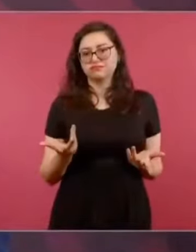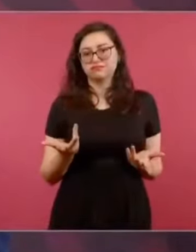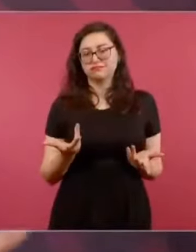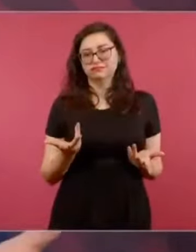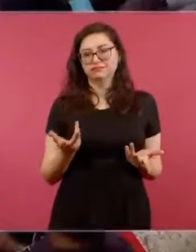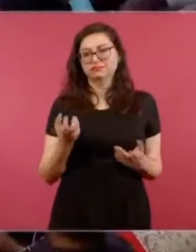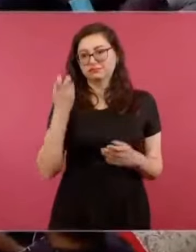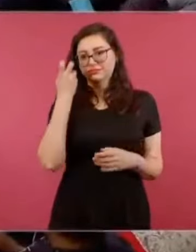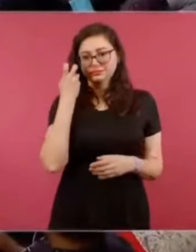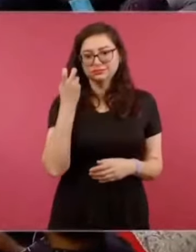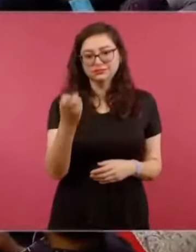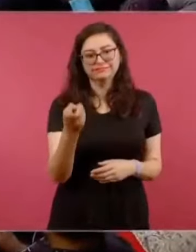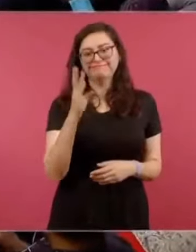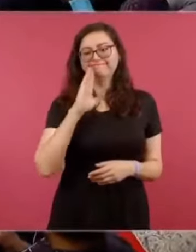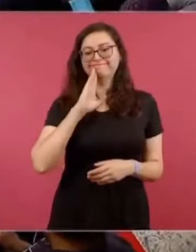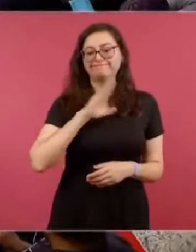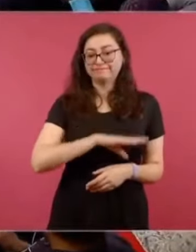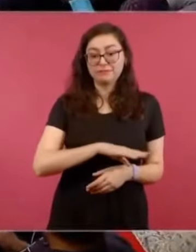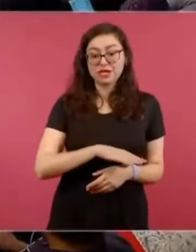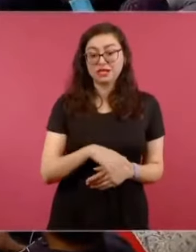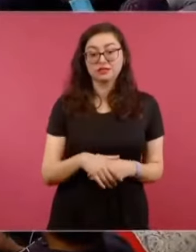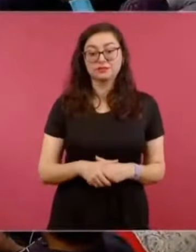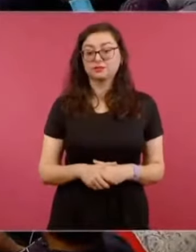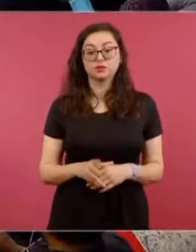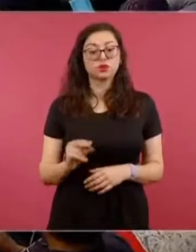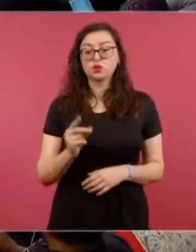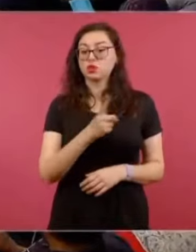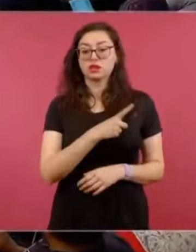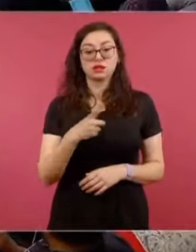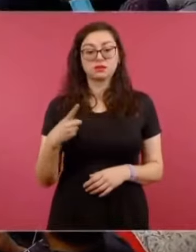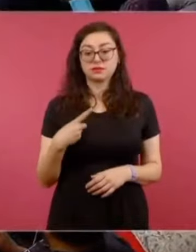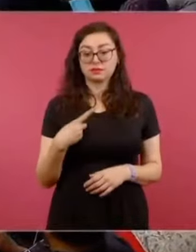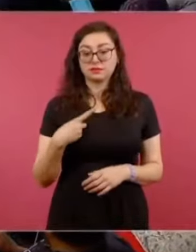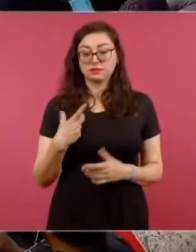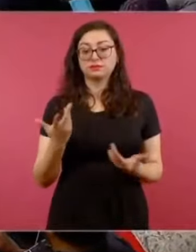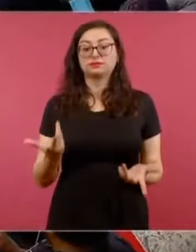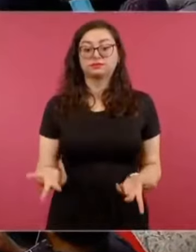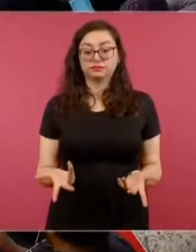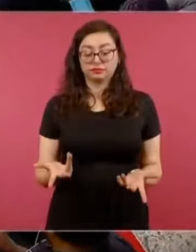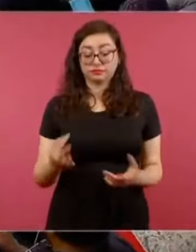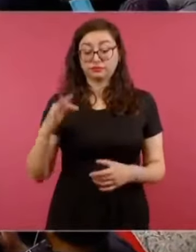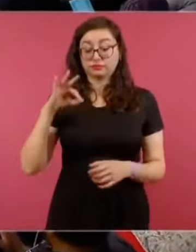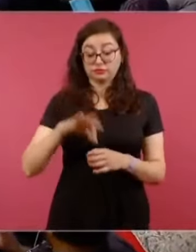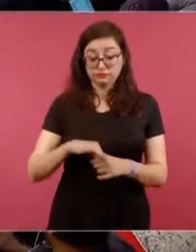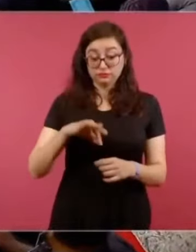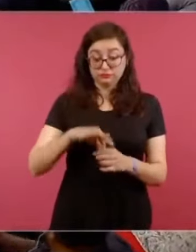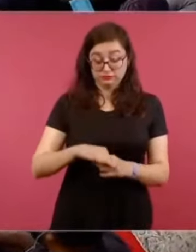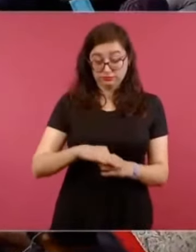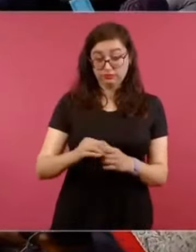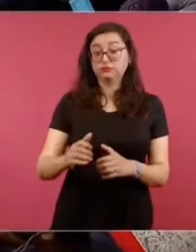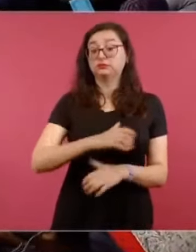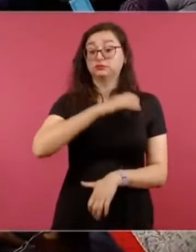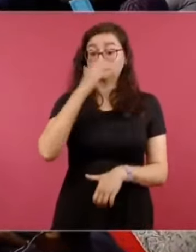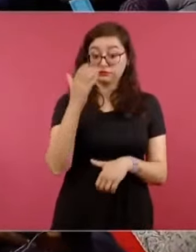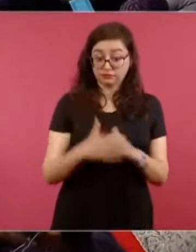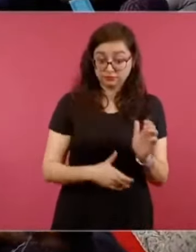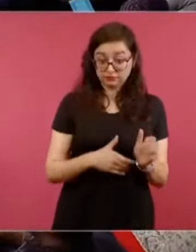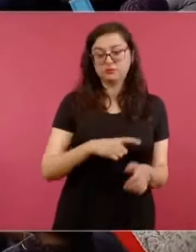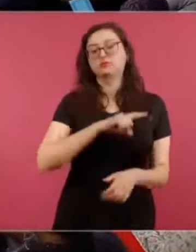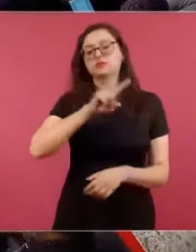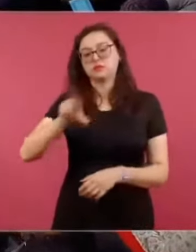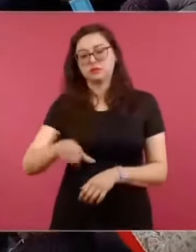no creo que sea correcto, es mejor pásale el hecho y ya.